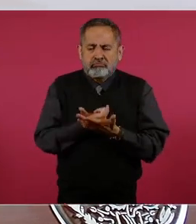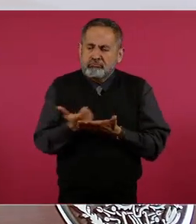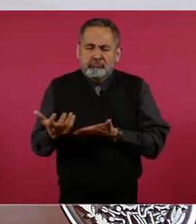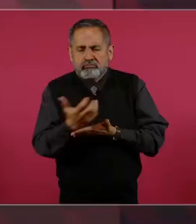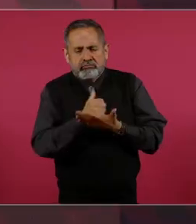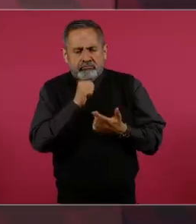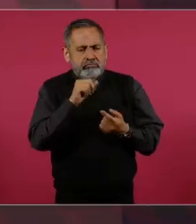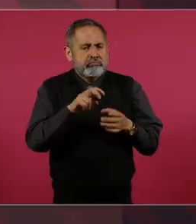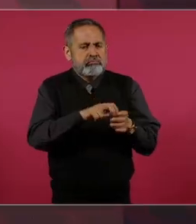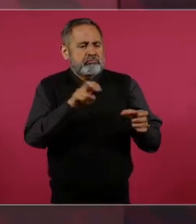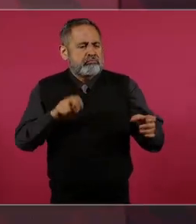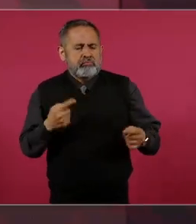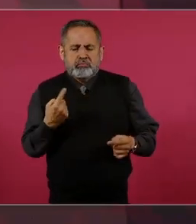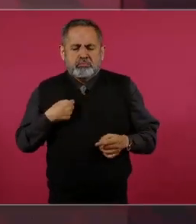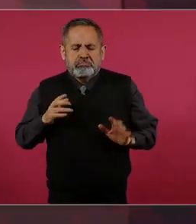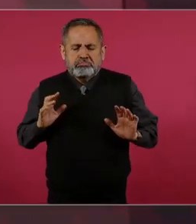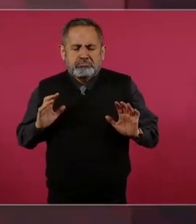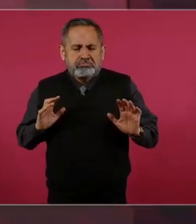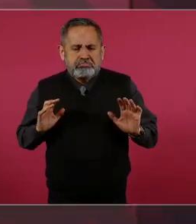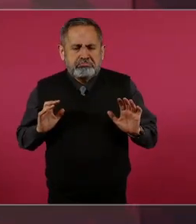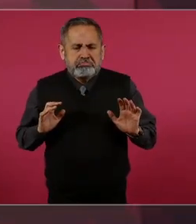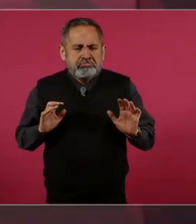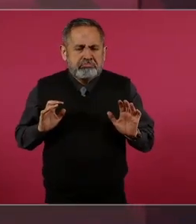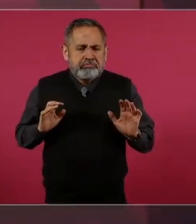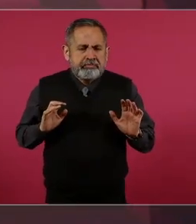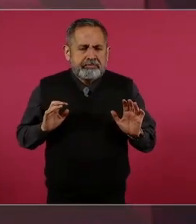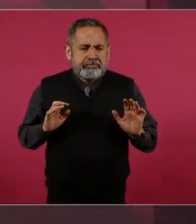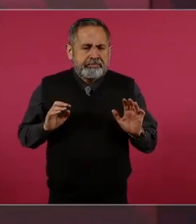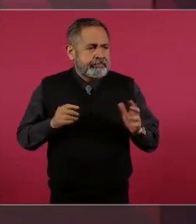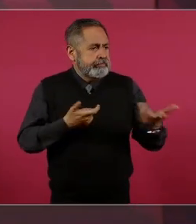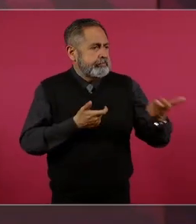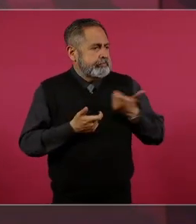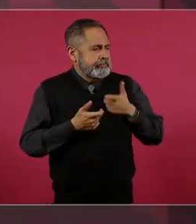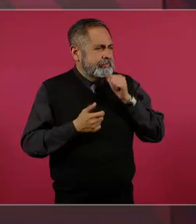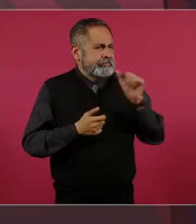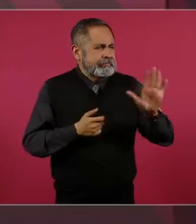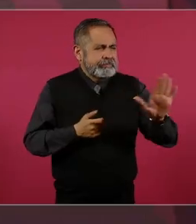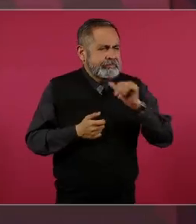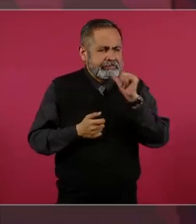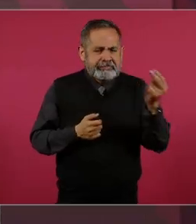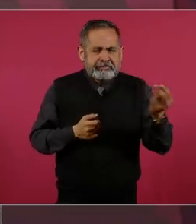o a esas prebendas o privilegios,